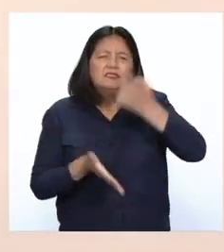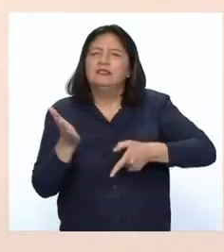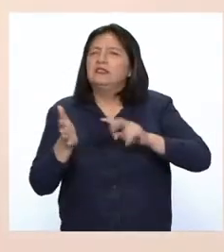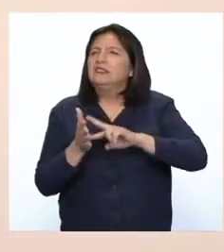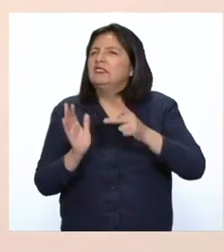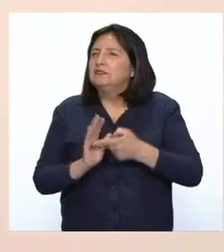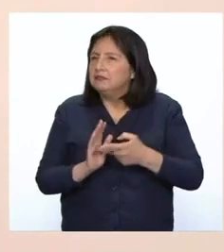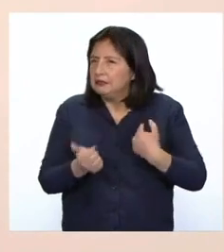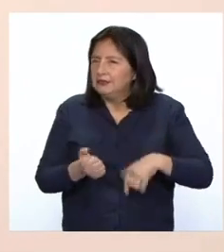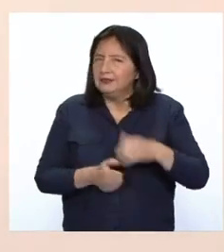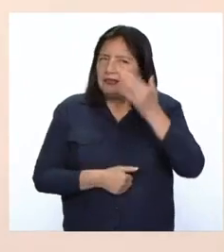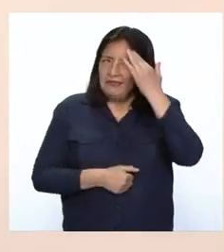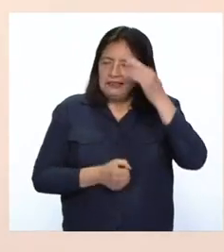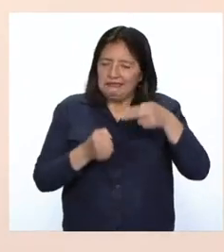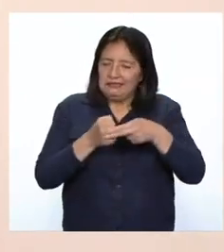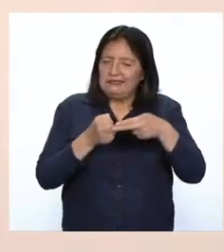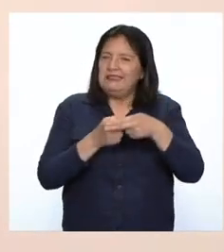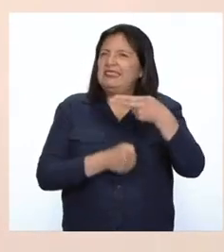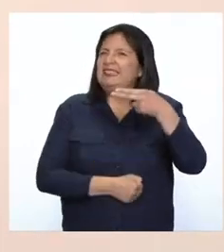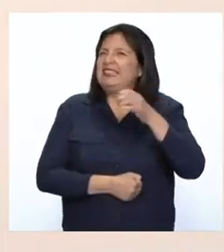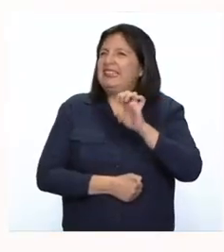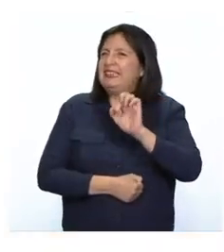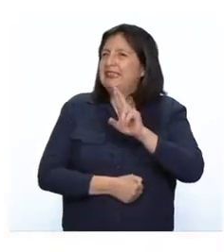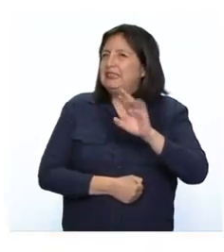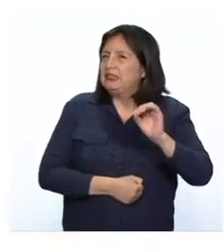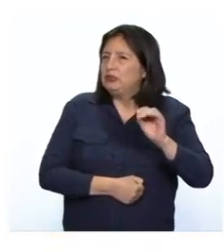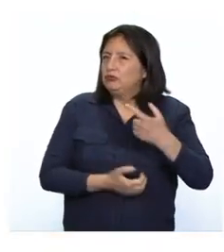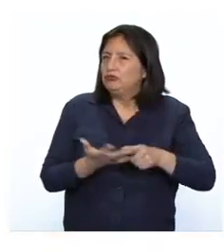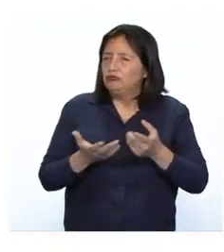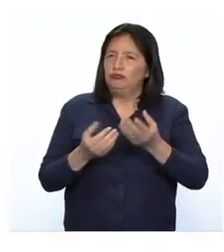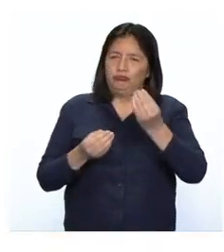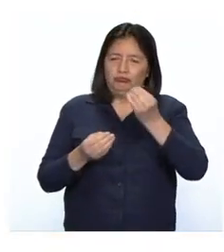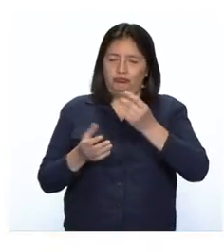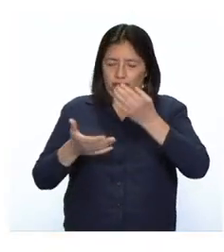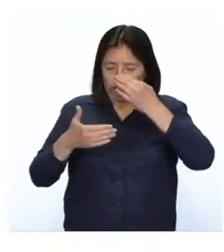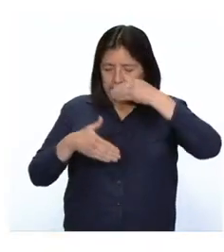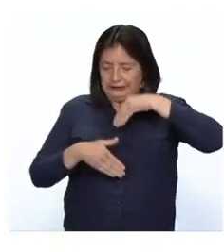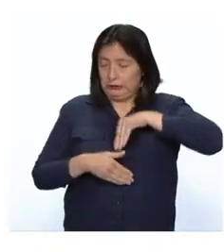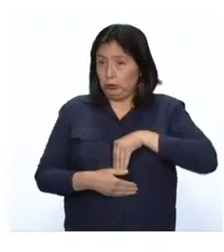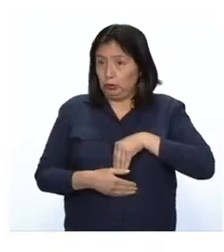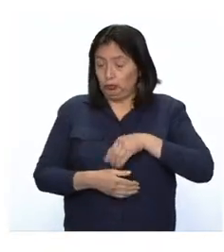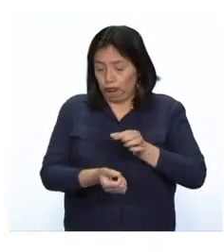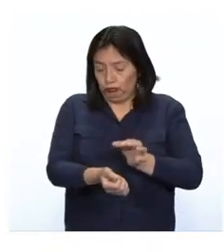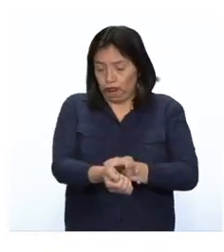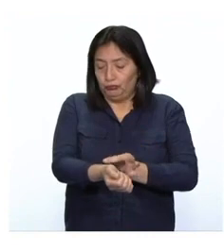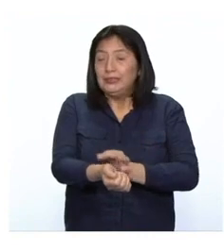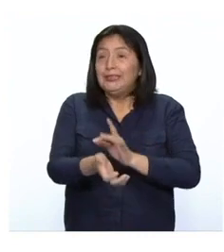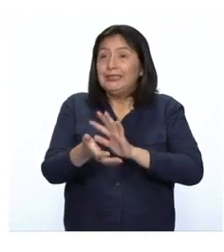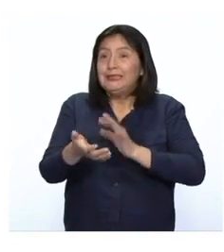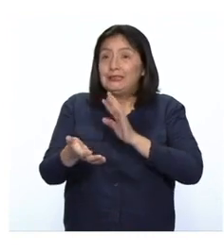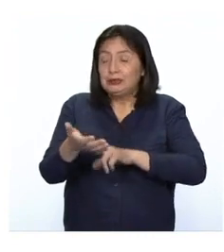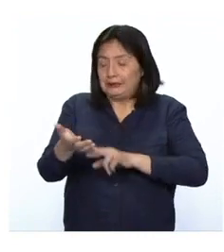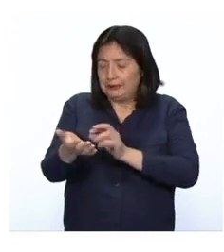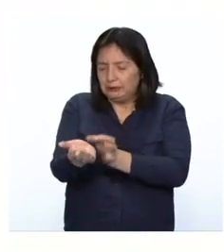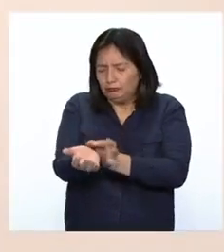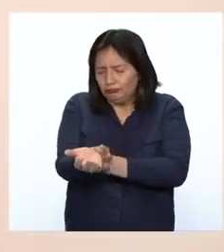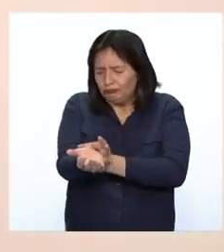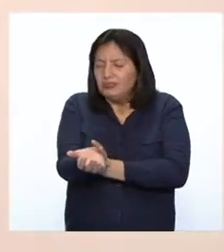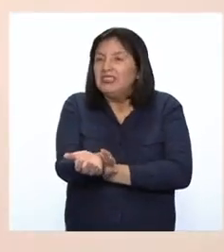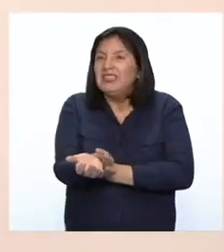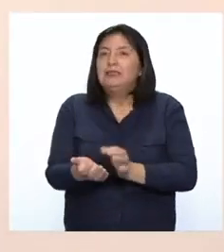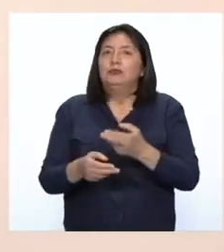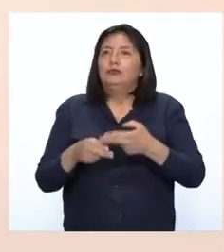debemos saber que el hierro es el encargado de fabricar el glóbulo rojo que contiene la hemoglobina. La hemoglobina cumple una función